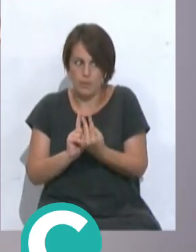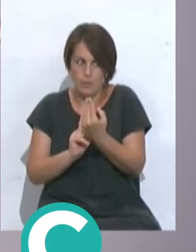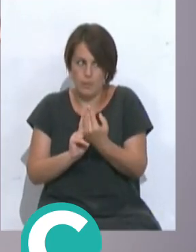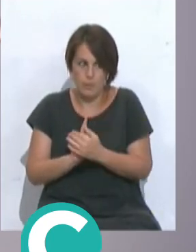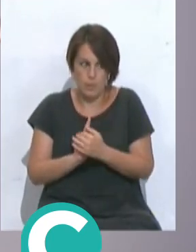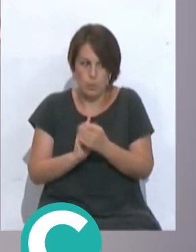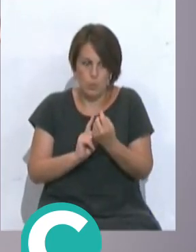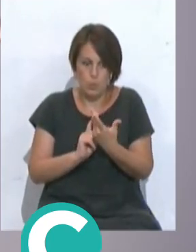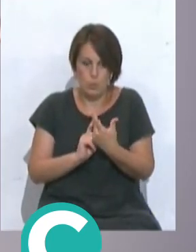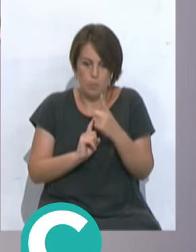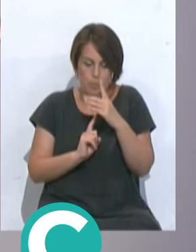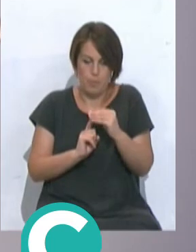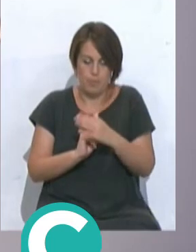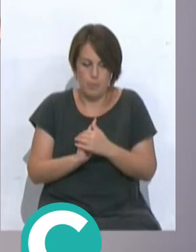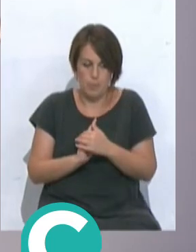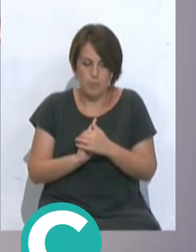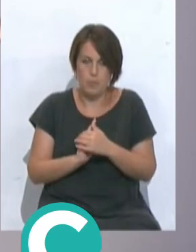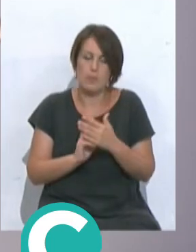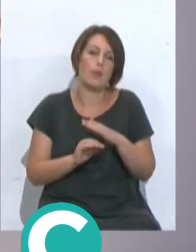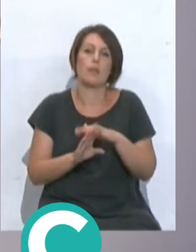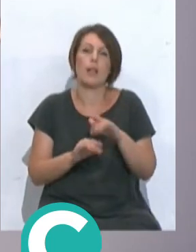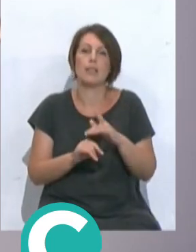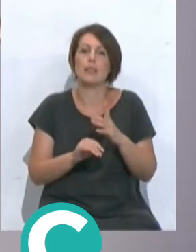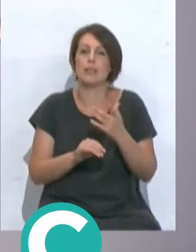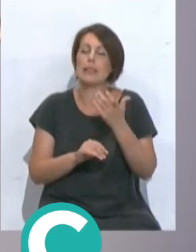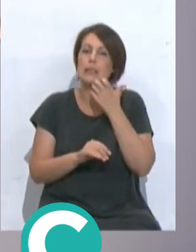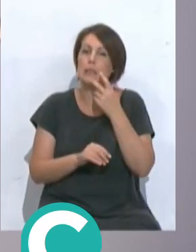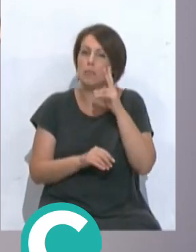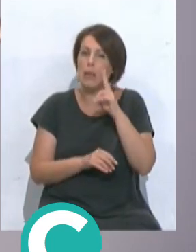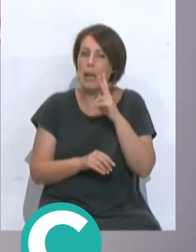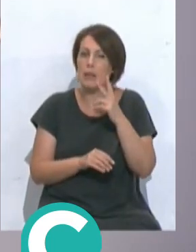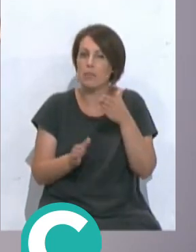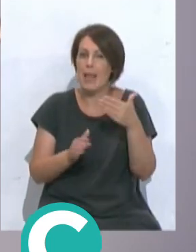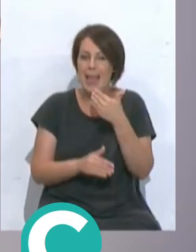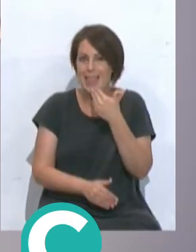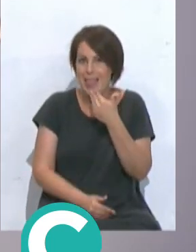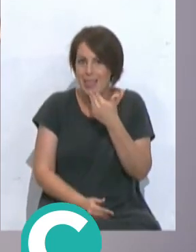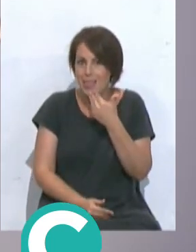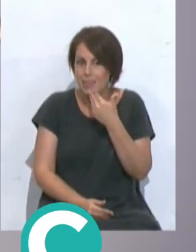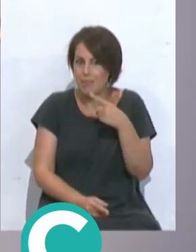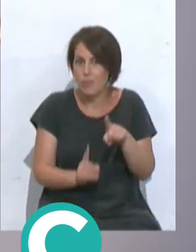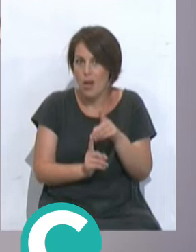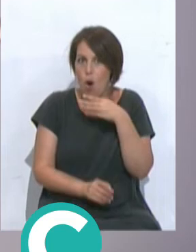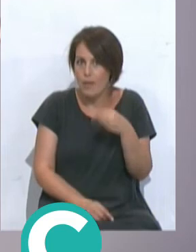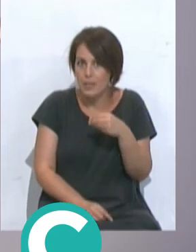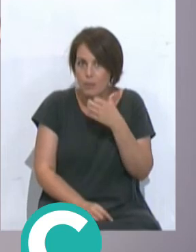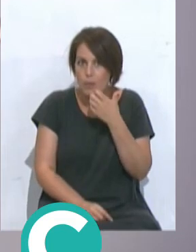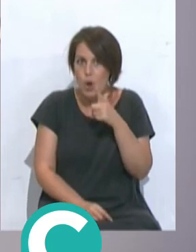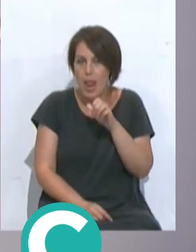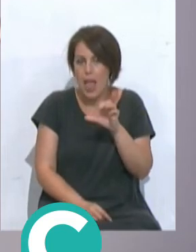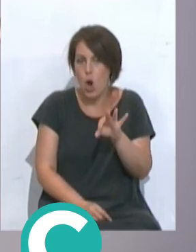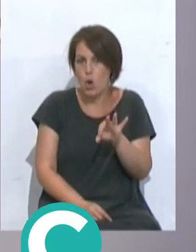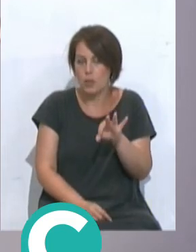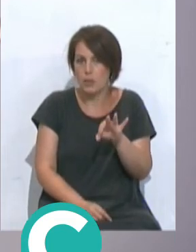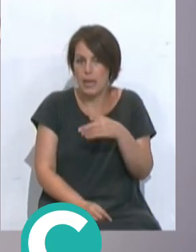quedas ahí un poco bueno al final realmente si lo miras por edad son chavales son chavales pero claro por ejemplo Leo es del 87